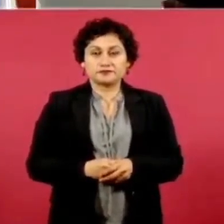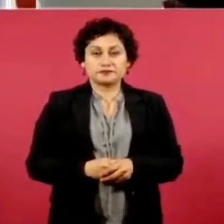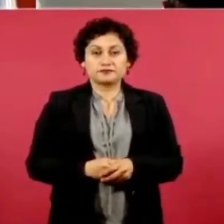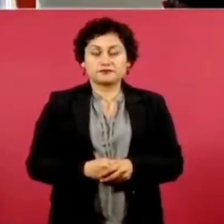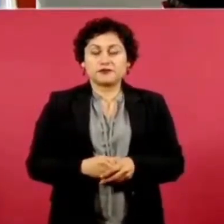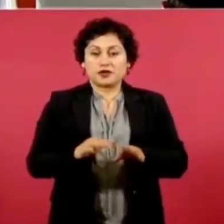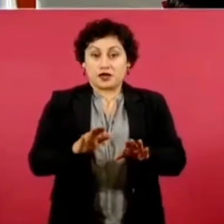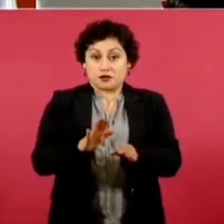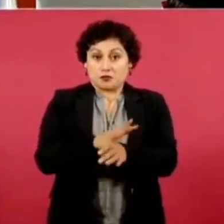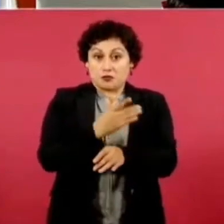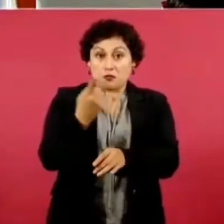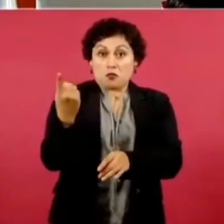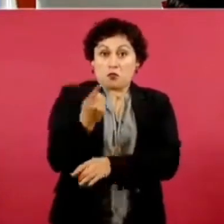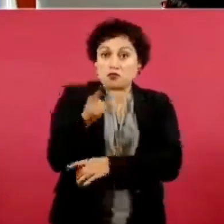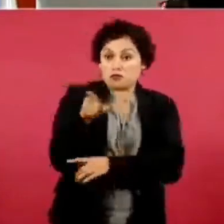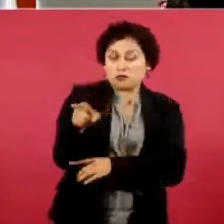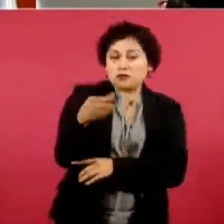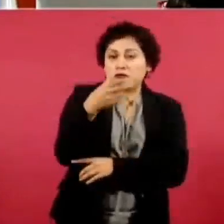gana el doble